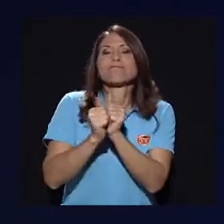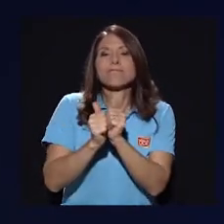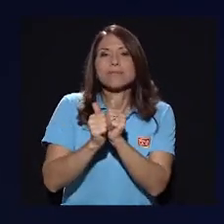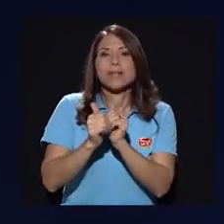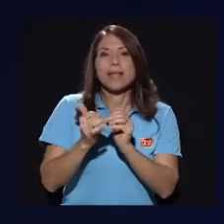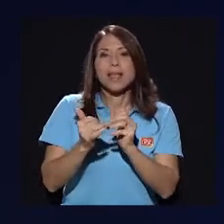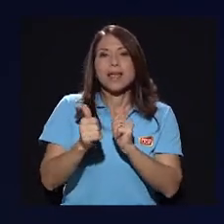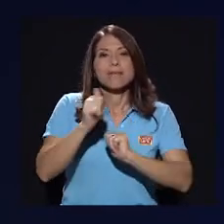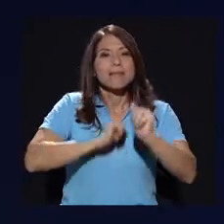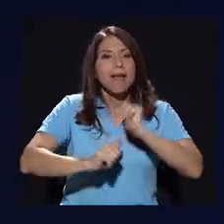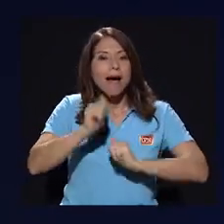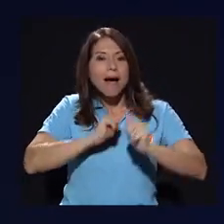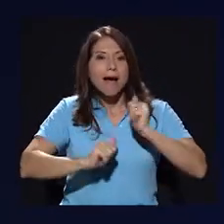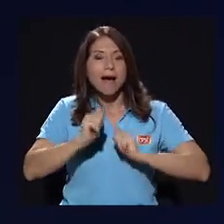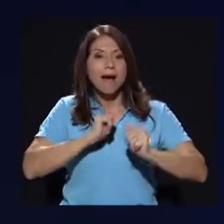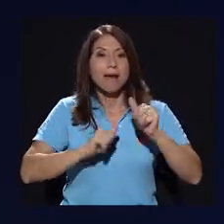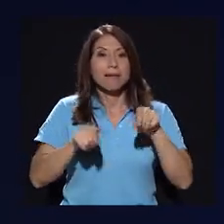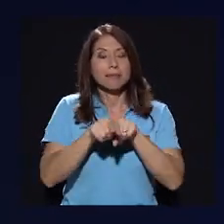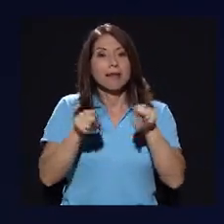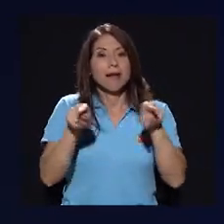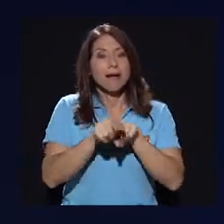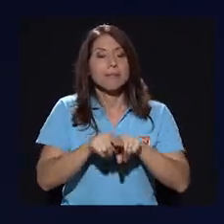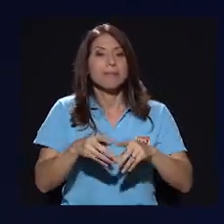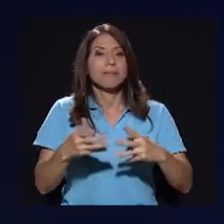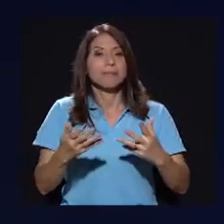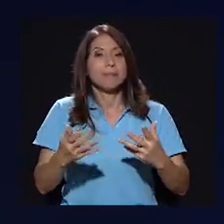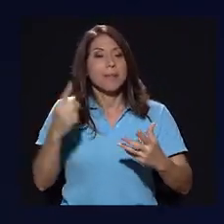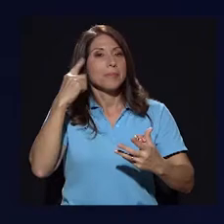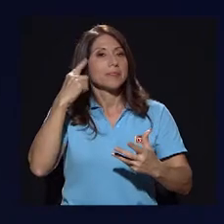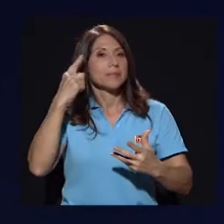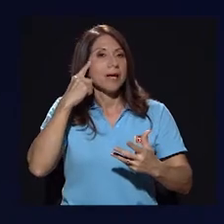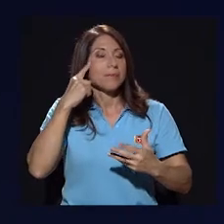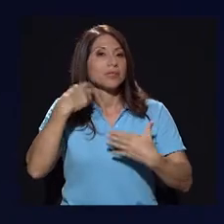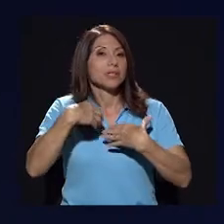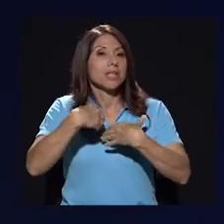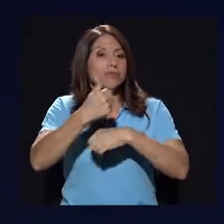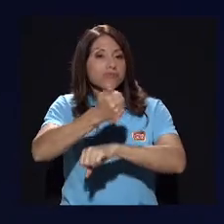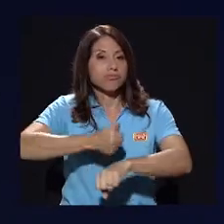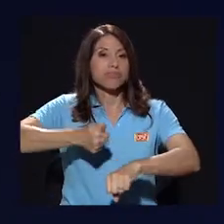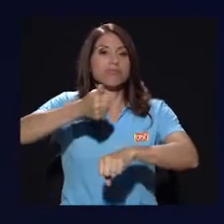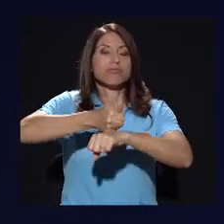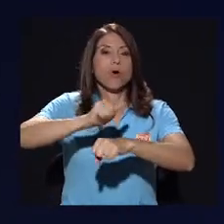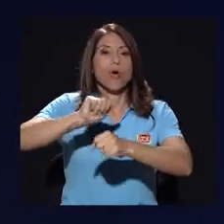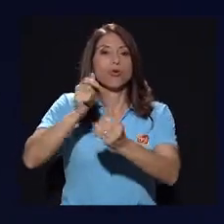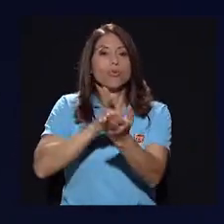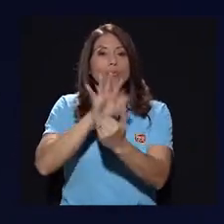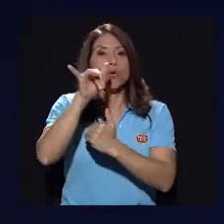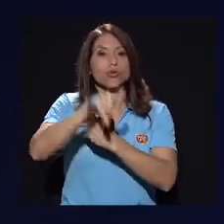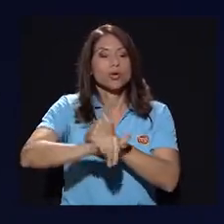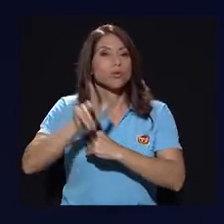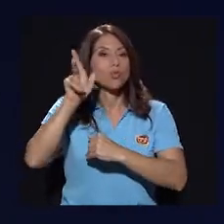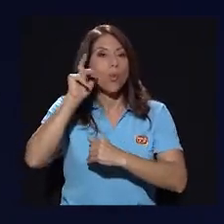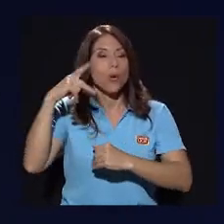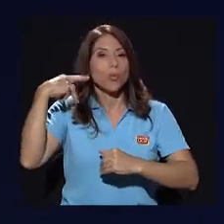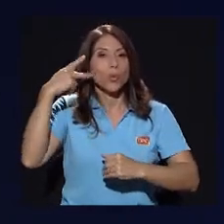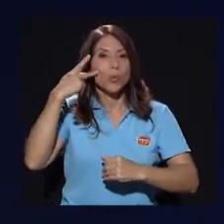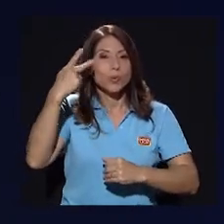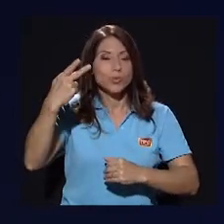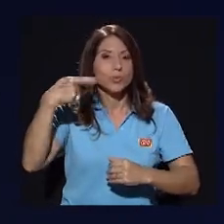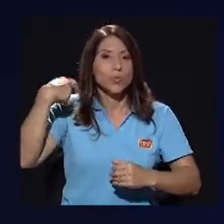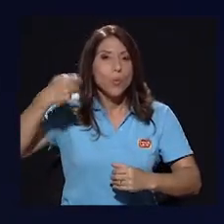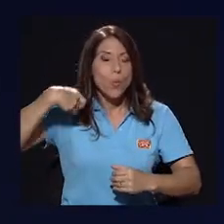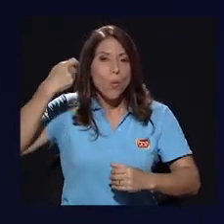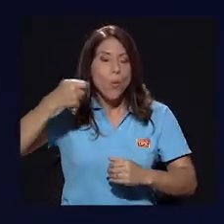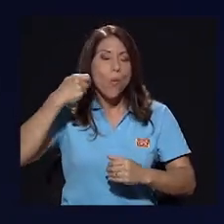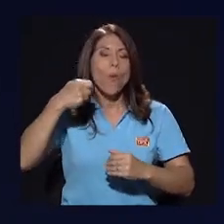teatro, ¿verdad? De repente también pensamos en montar otro proyecto audiovisual, ¿verdad?